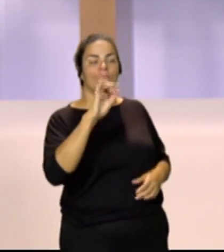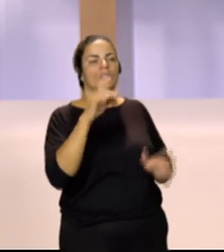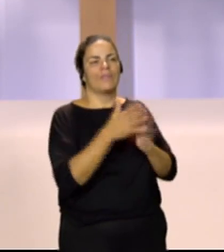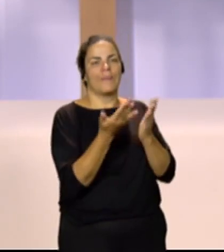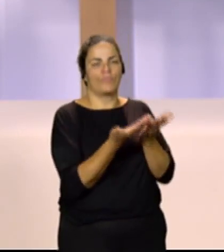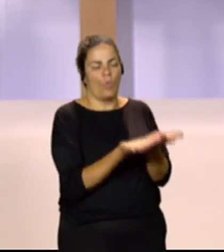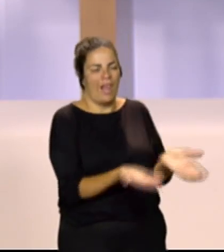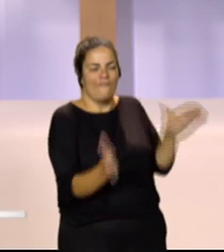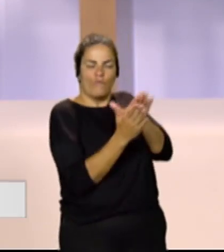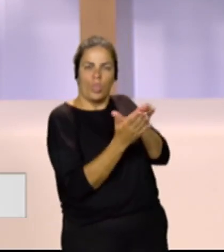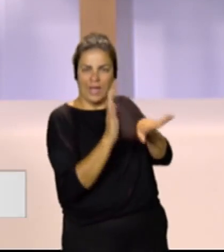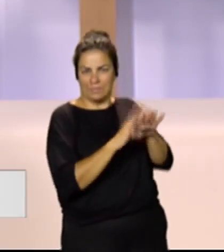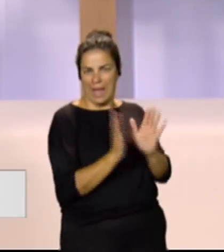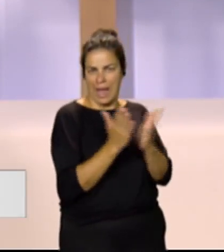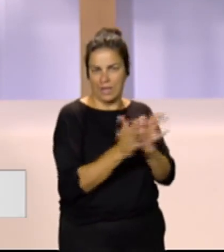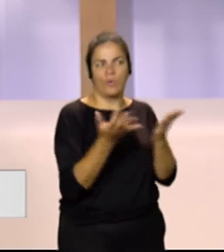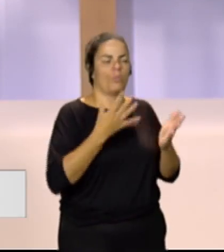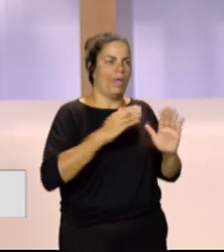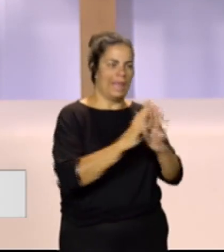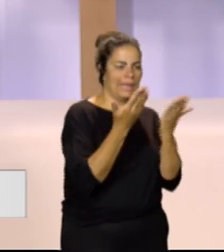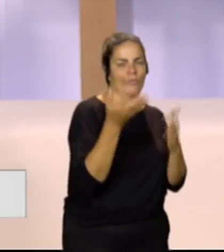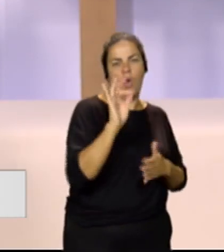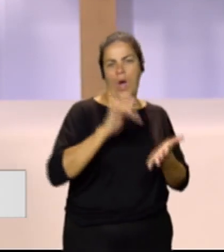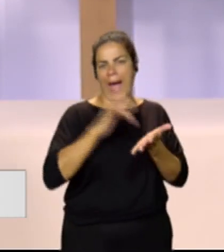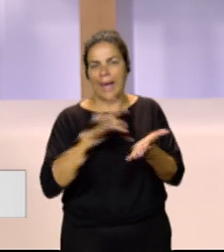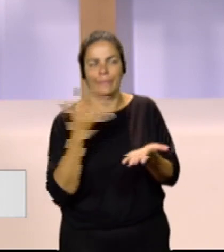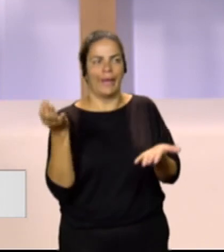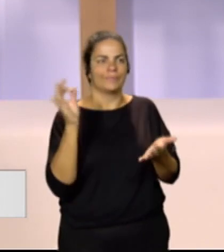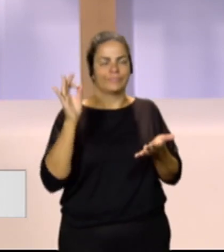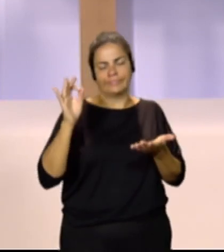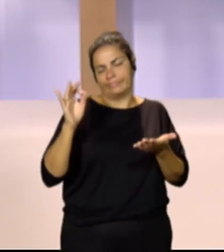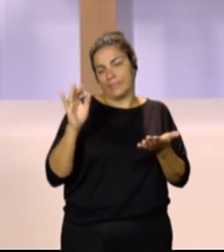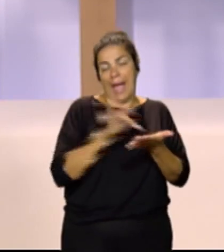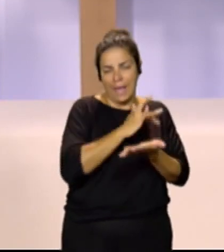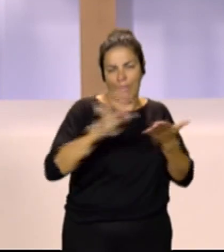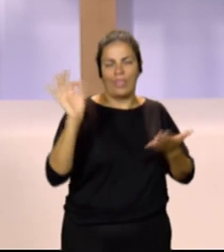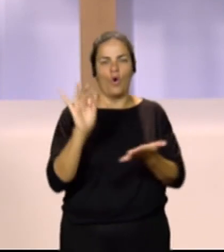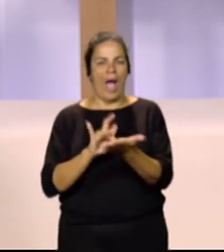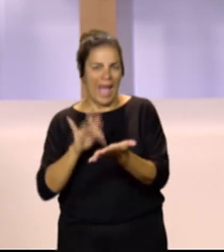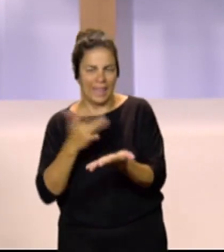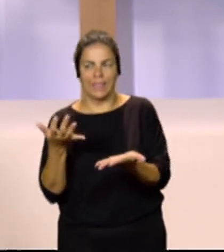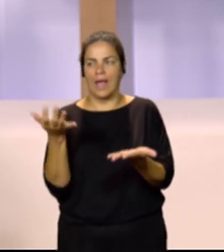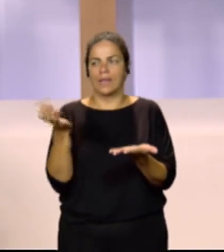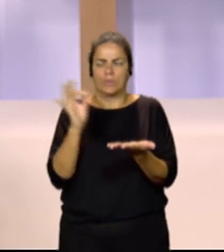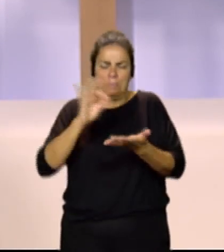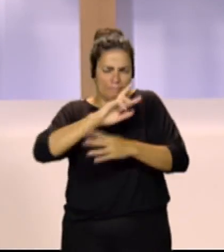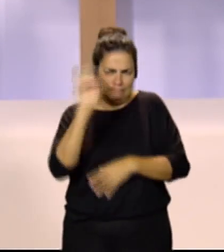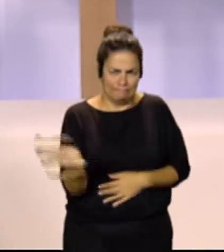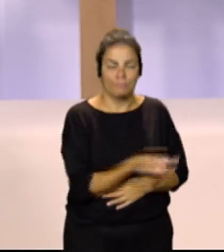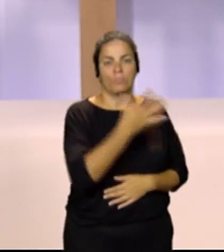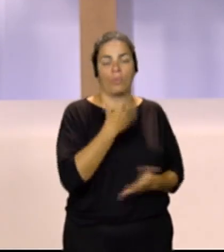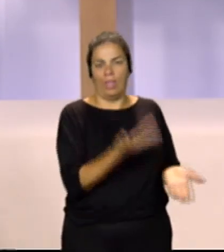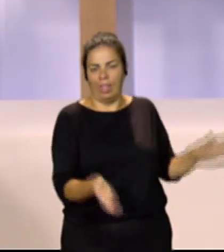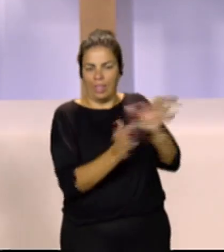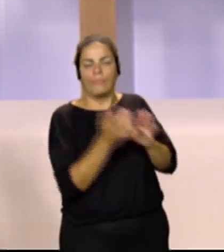literarias, las que, bueno, aparte de llevar libros, puedes llevar también iPad, agendas, manga, por ejemplo, también. Y bueno, simplemente para que tú cuando te